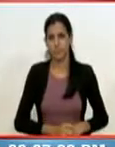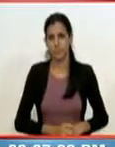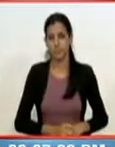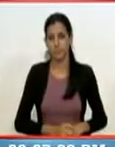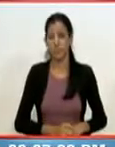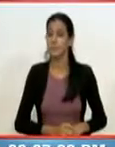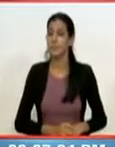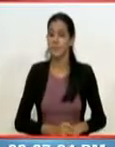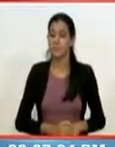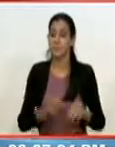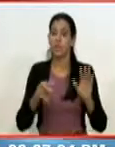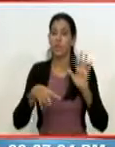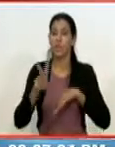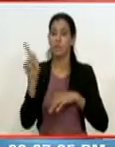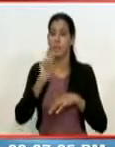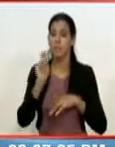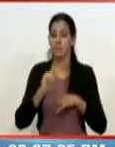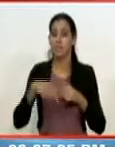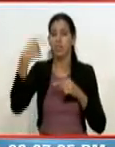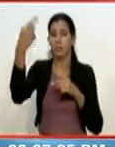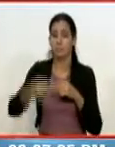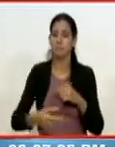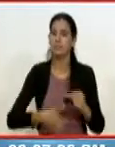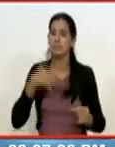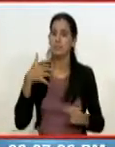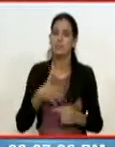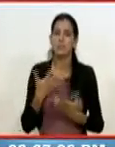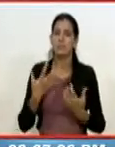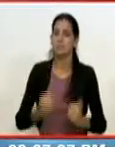12 meses y la indignación sigue intacta.